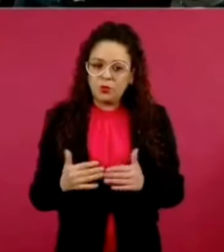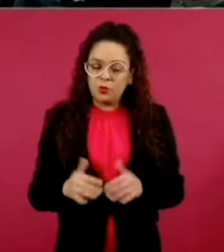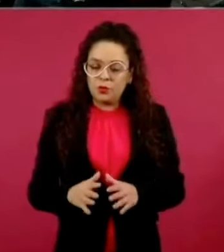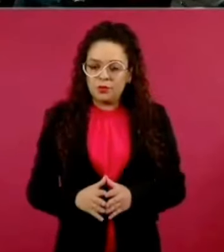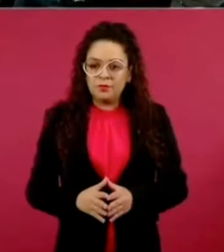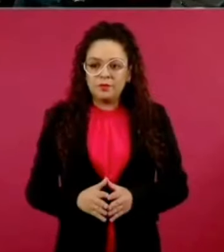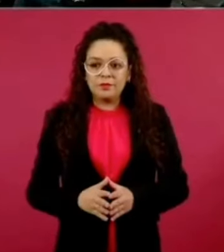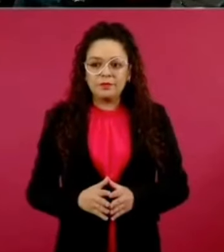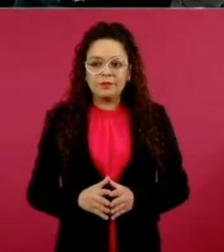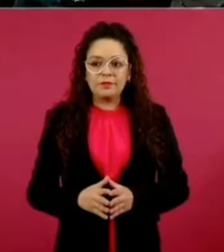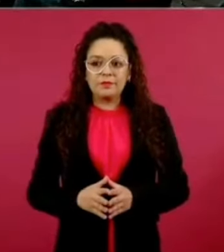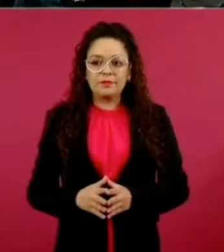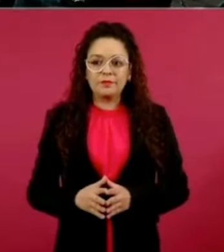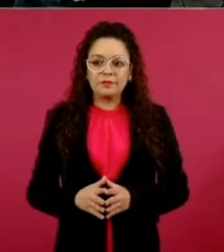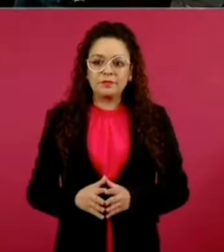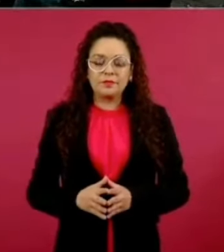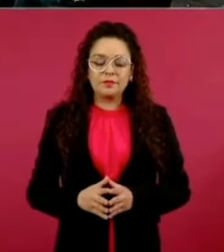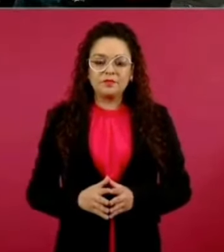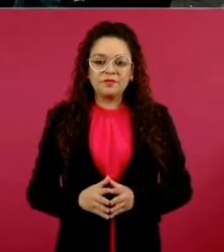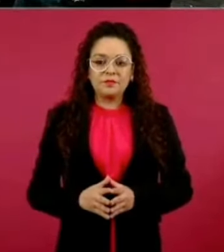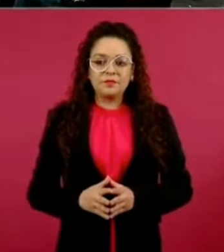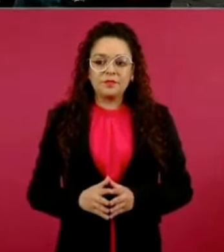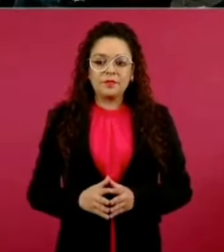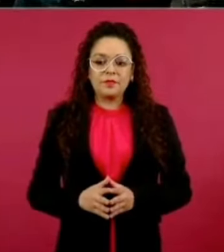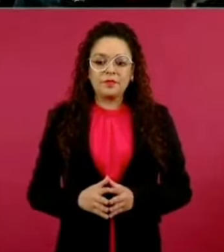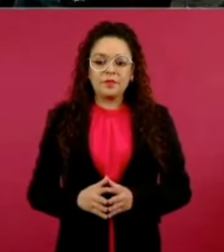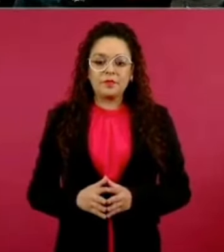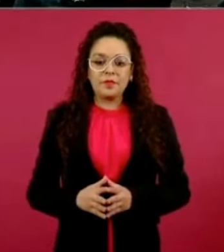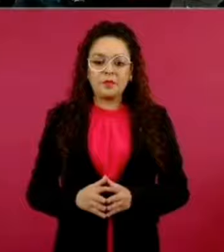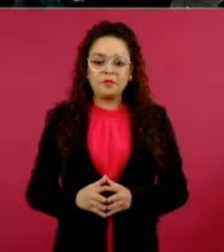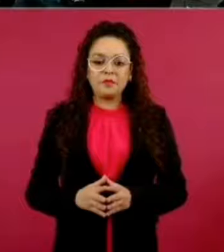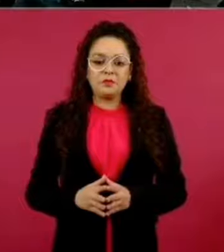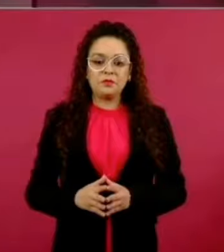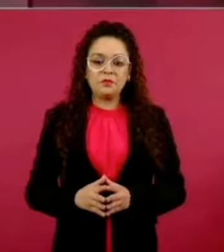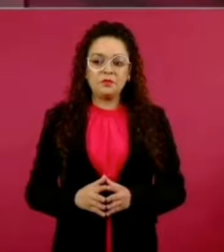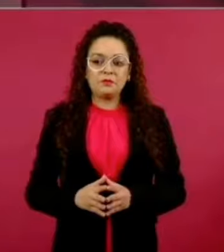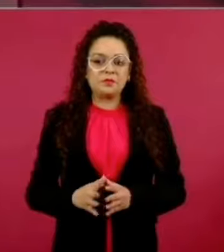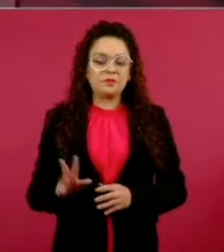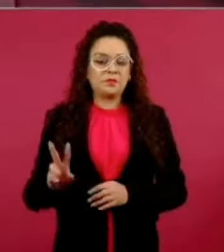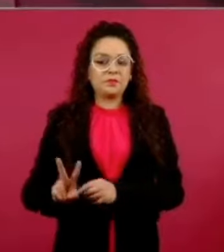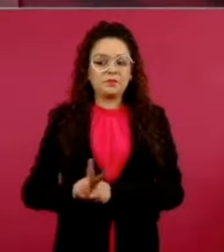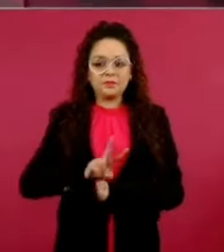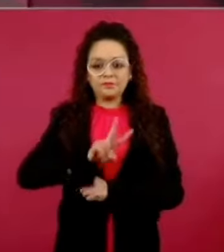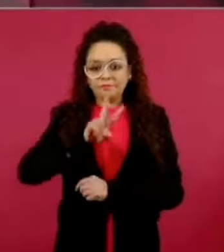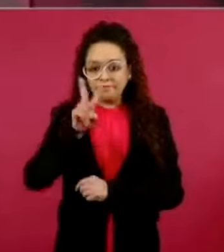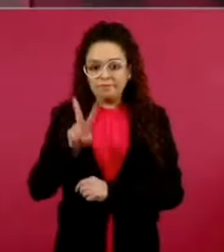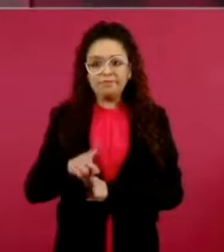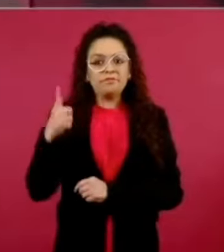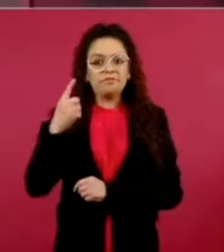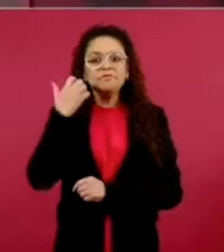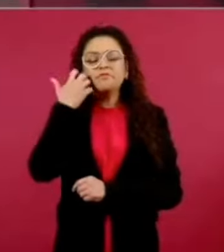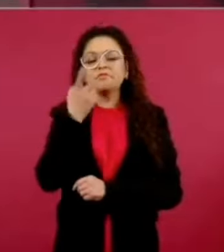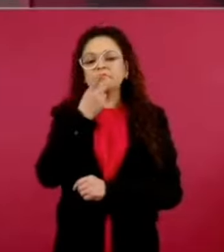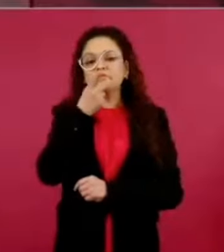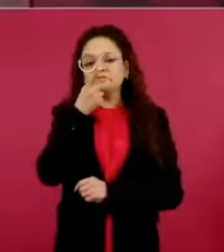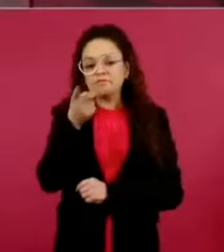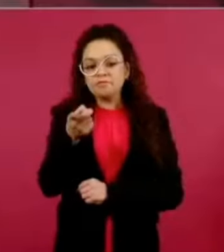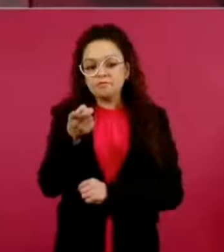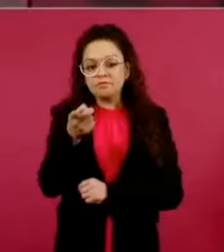signo de